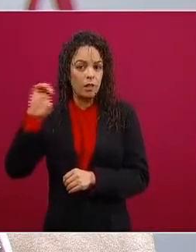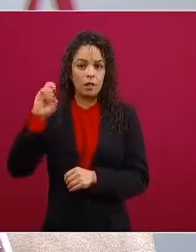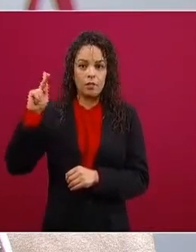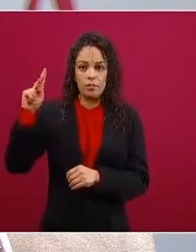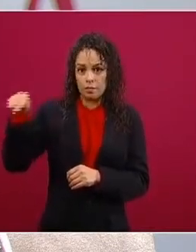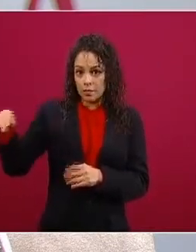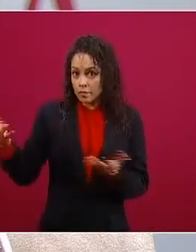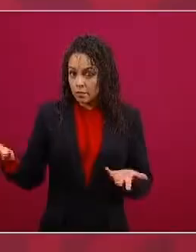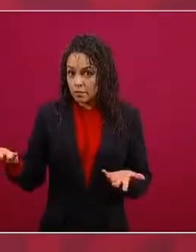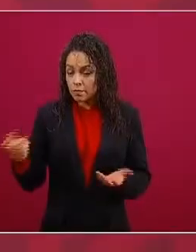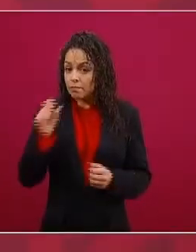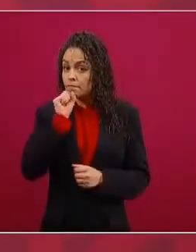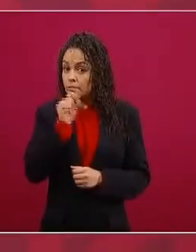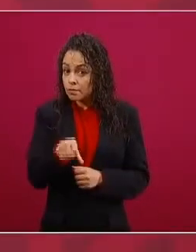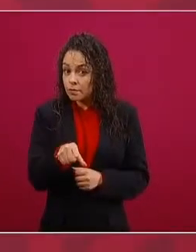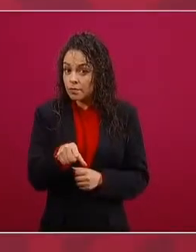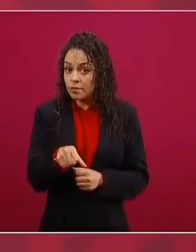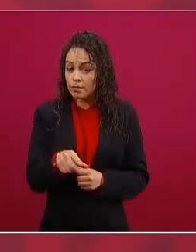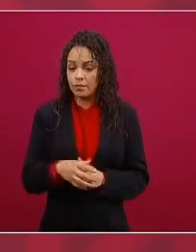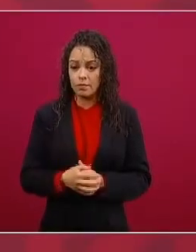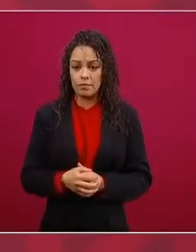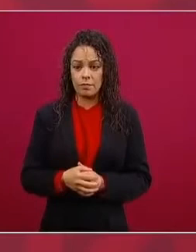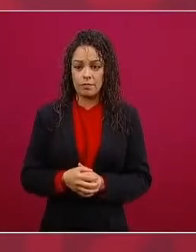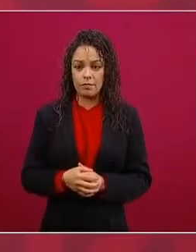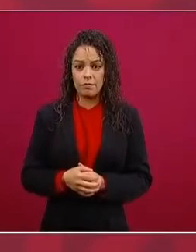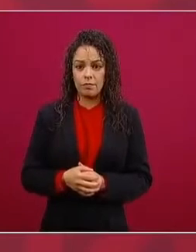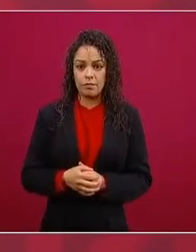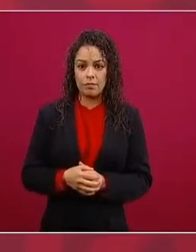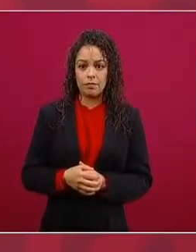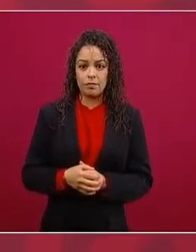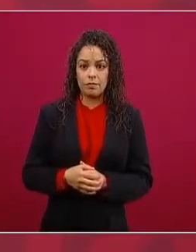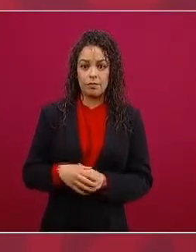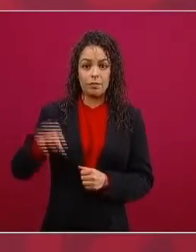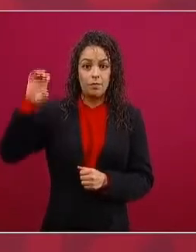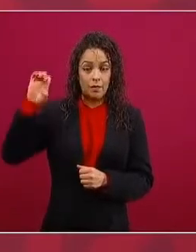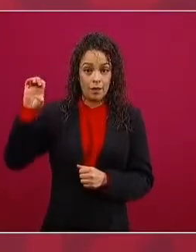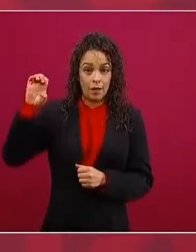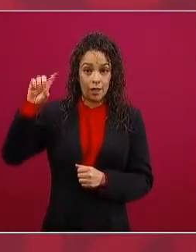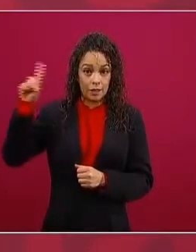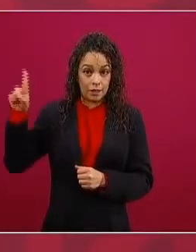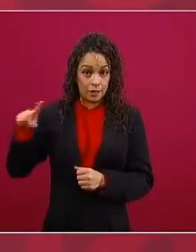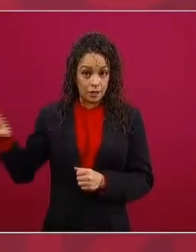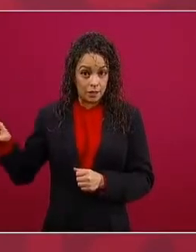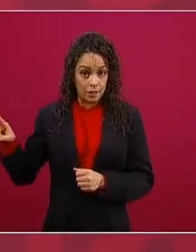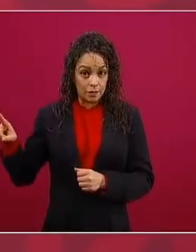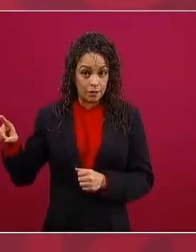así fue con Cedillo así fue con Salinas